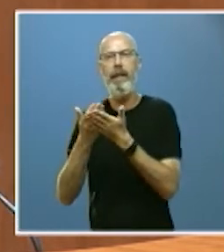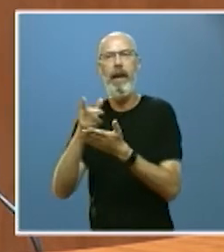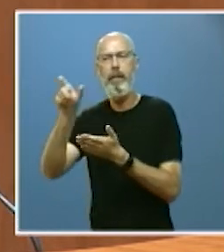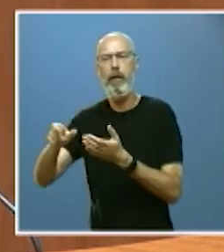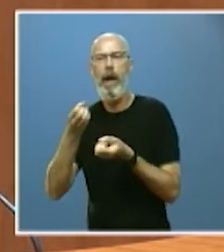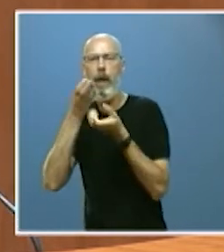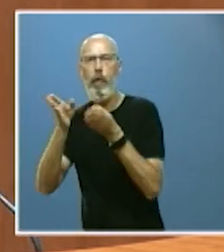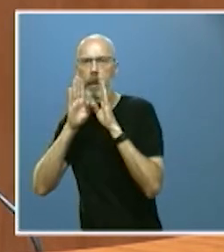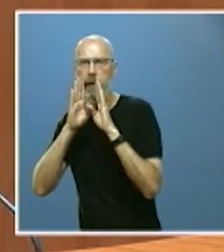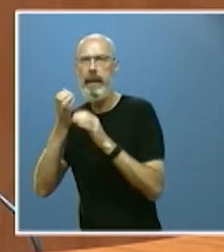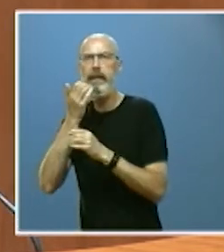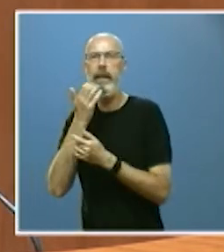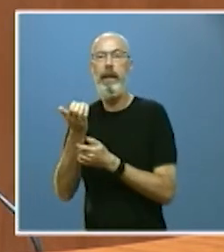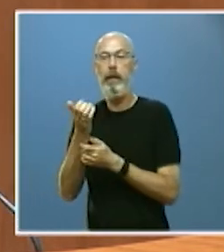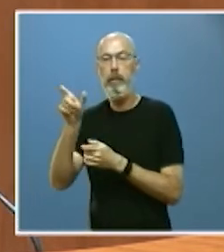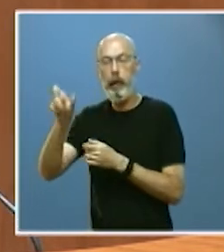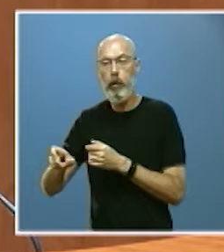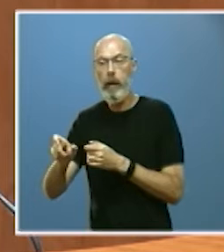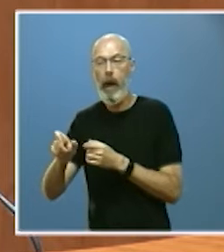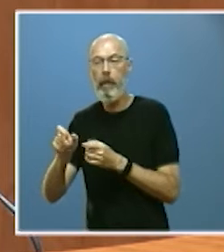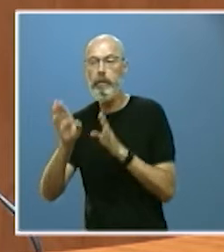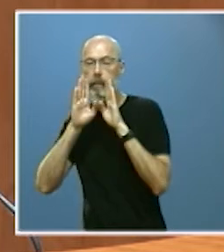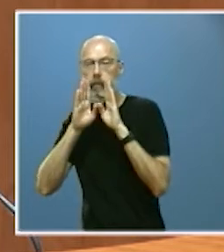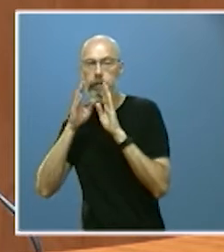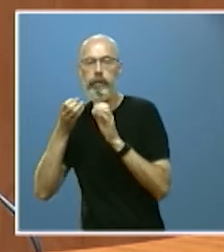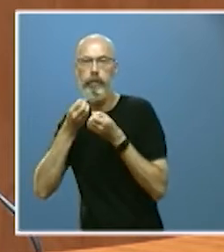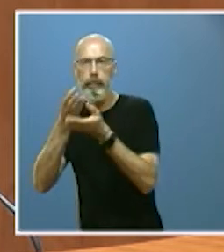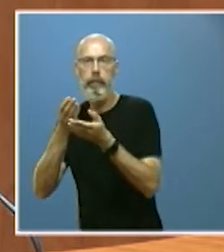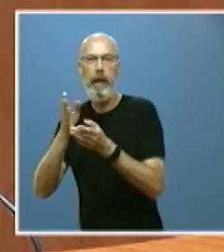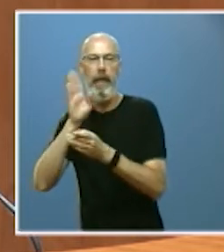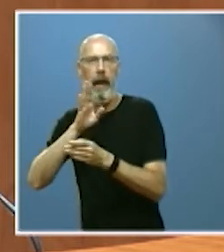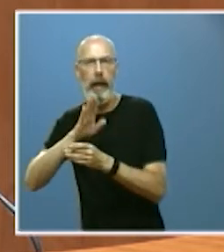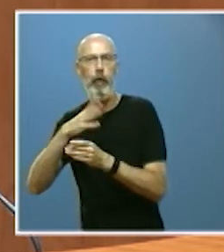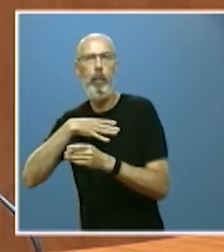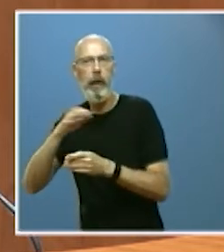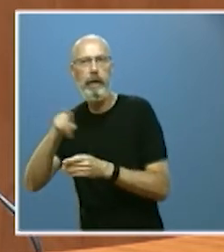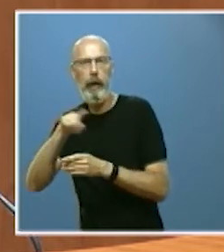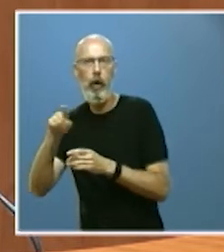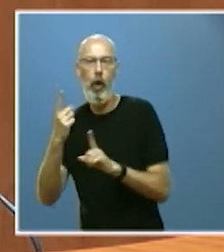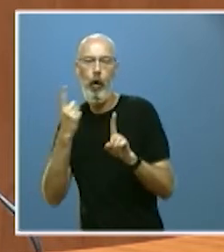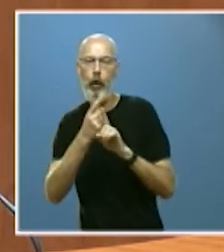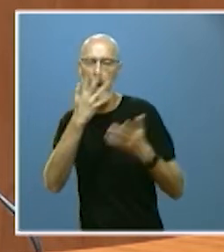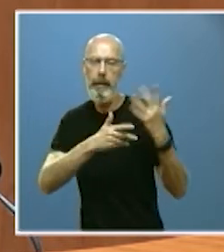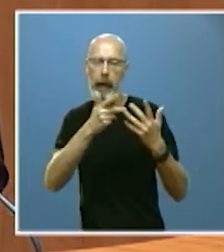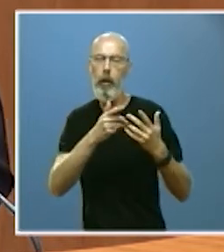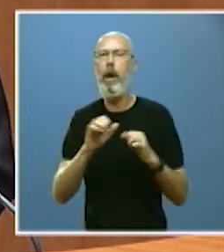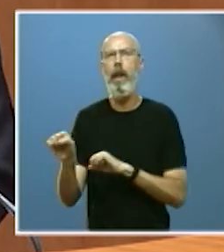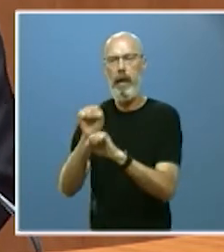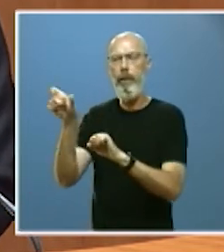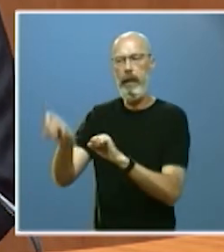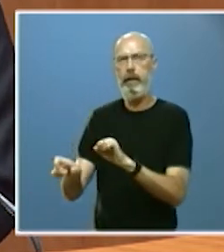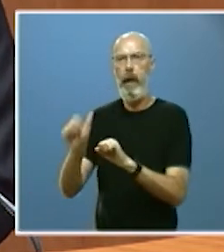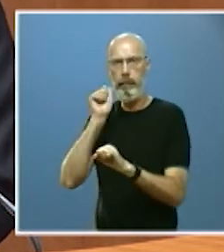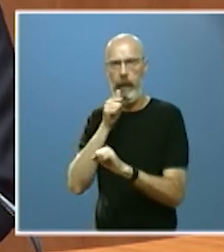a quienes faciliten informaciones sobre posibles delitos en o contra la administración y también en los últimos meses